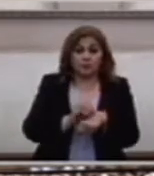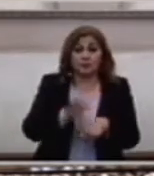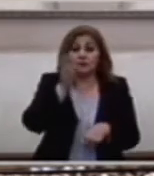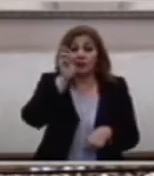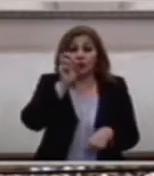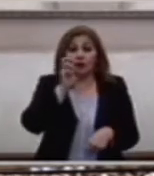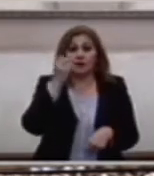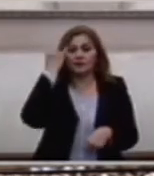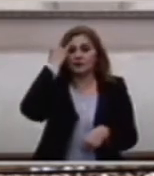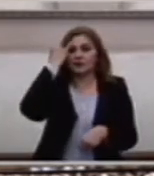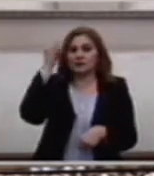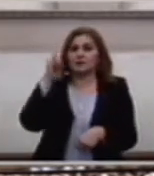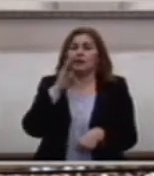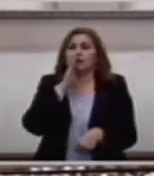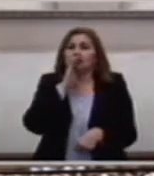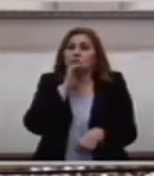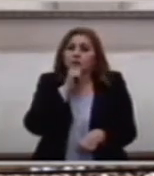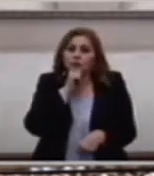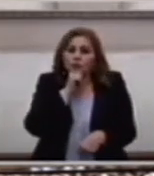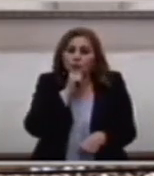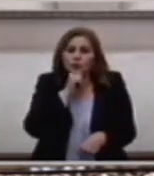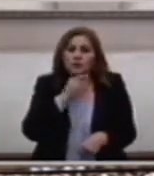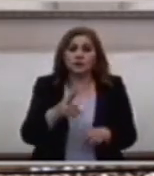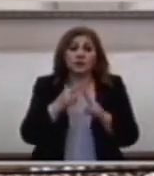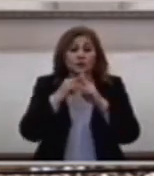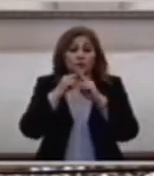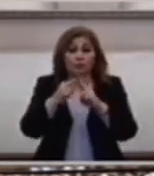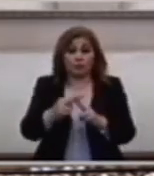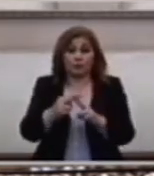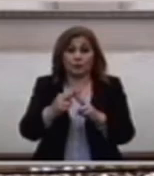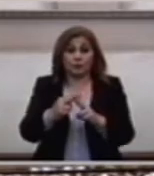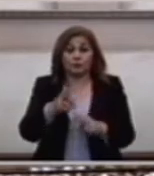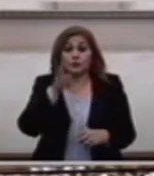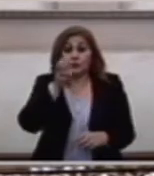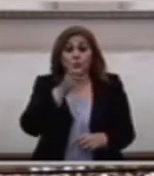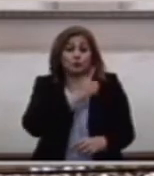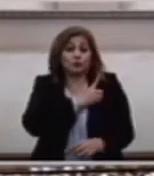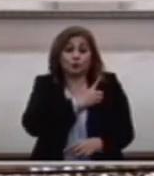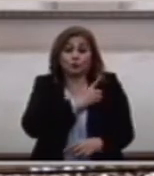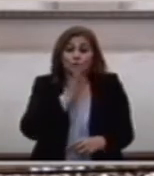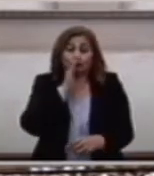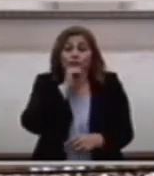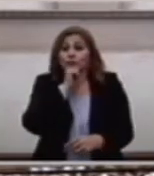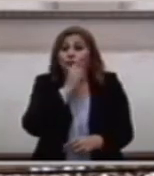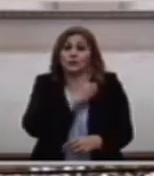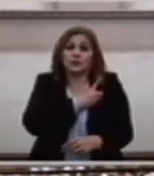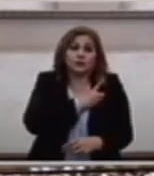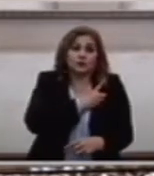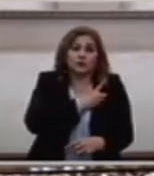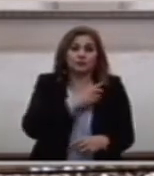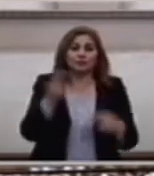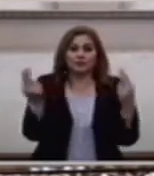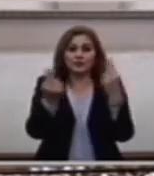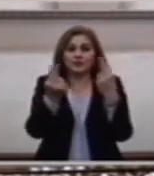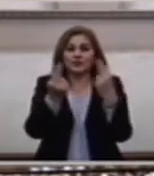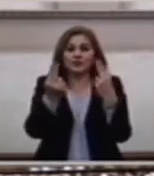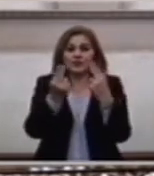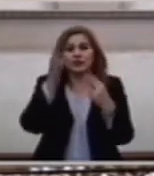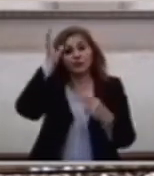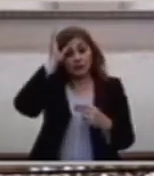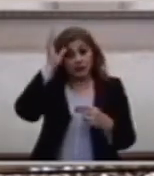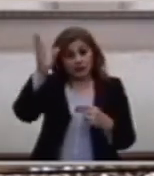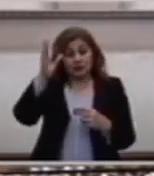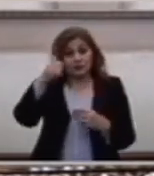No la puede llevar A cumplimiento Él solo Que es necesario Que Cristo